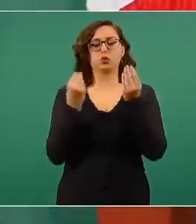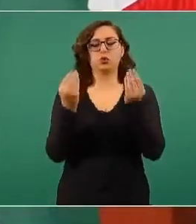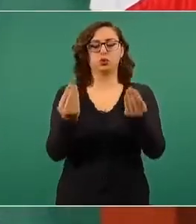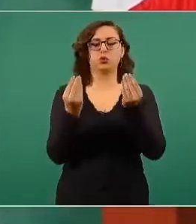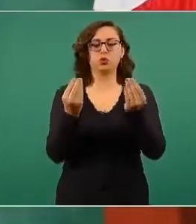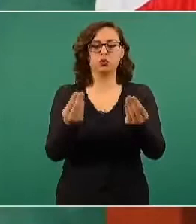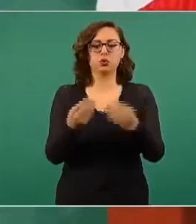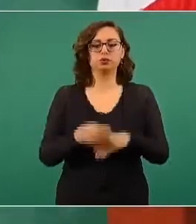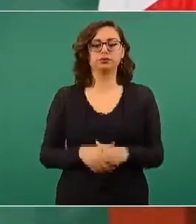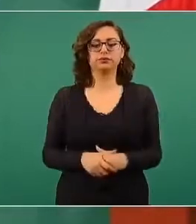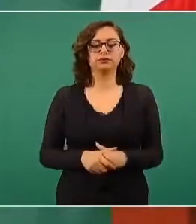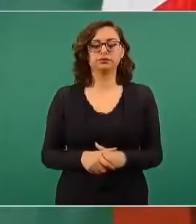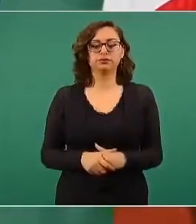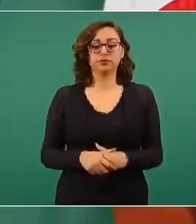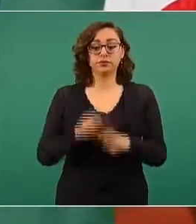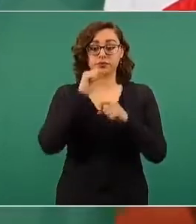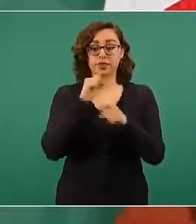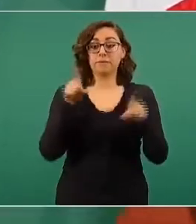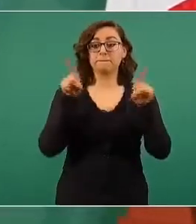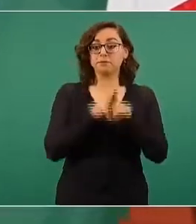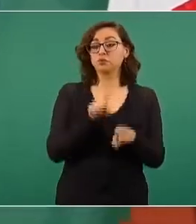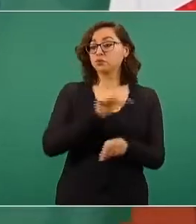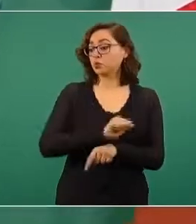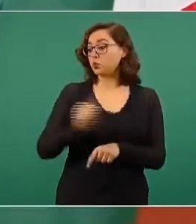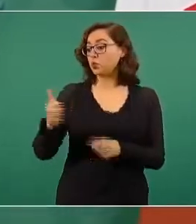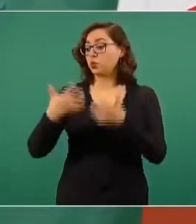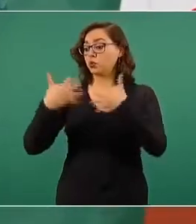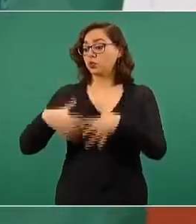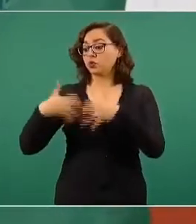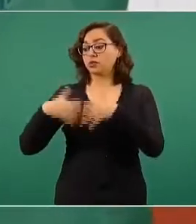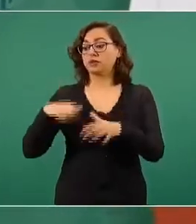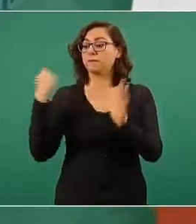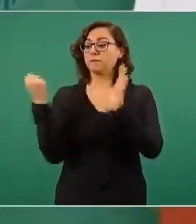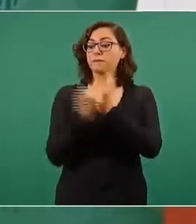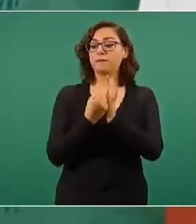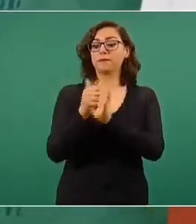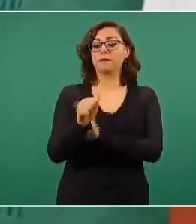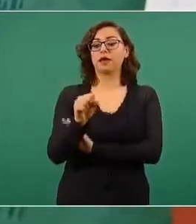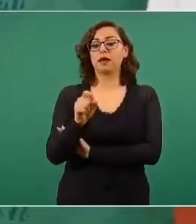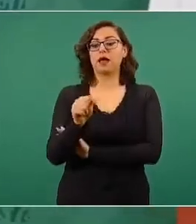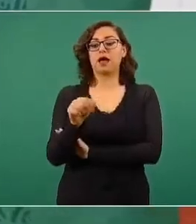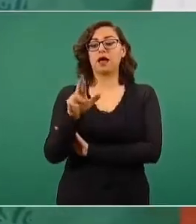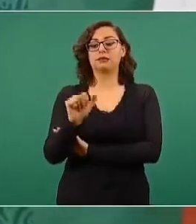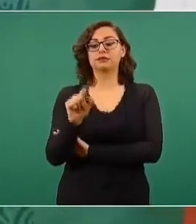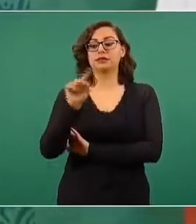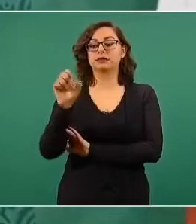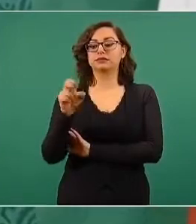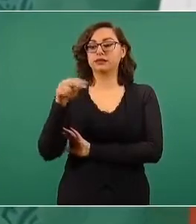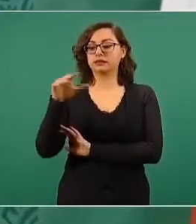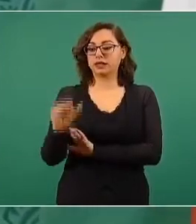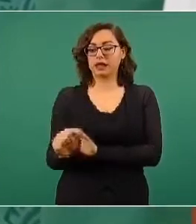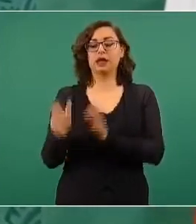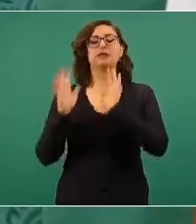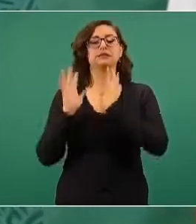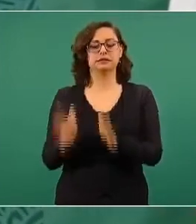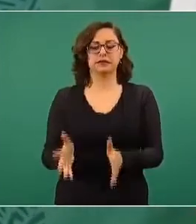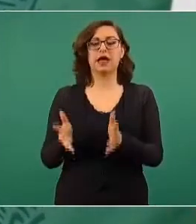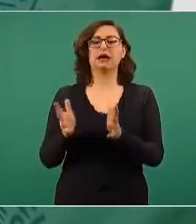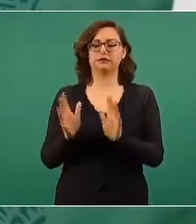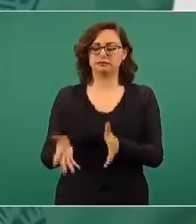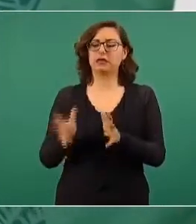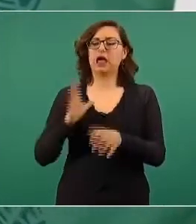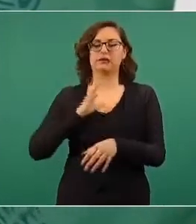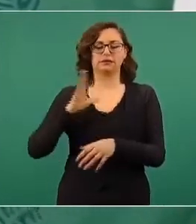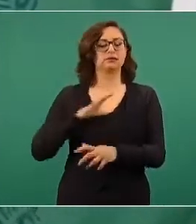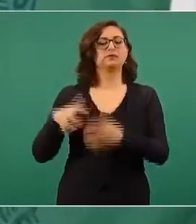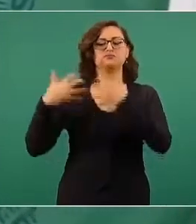la otra planta, AstraZeneca, ya está produciendo vacunas, envasando vacunas en México